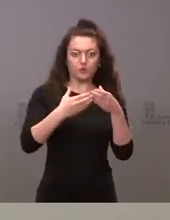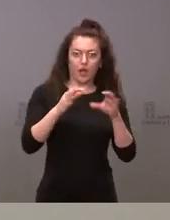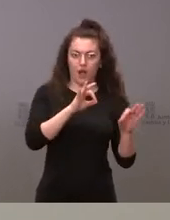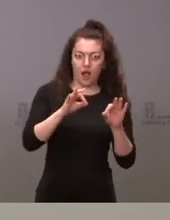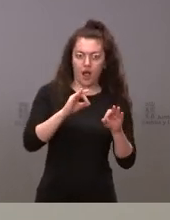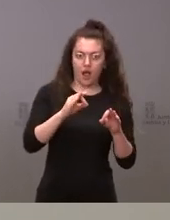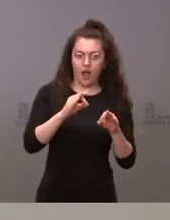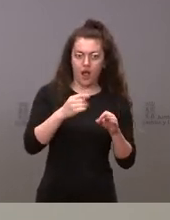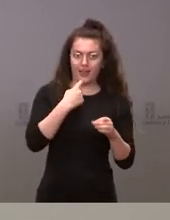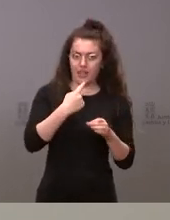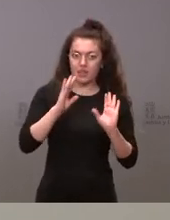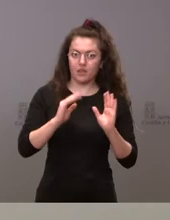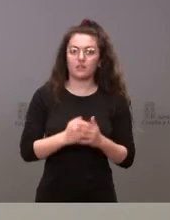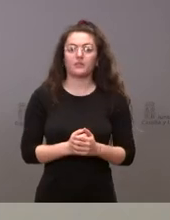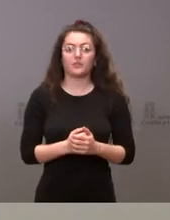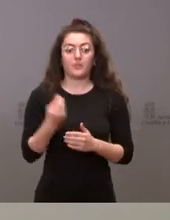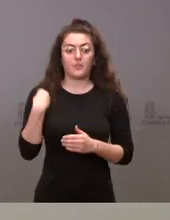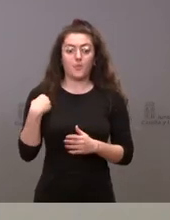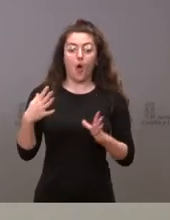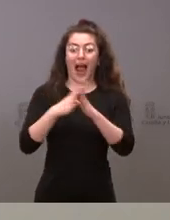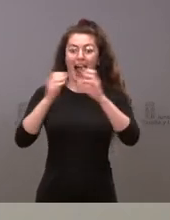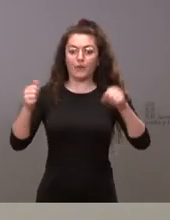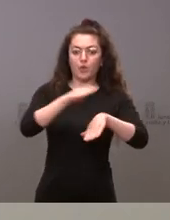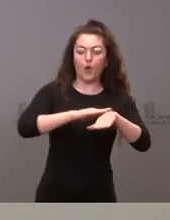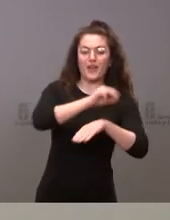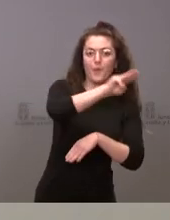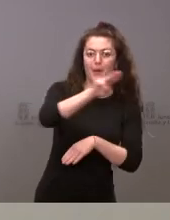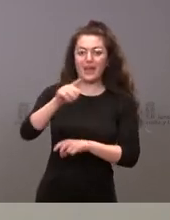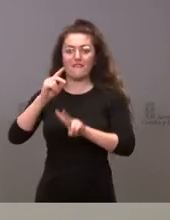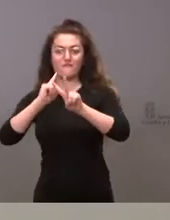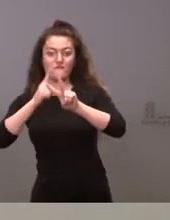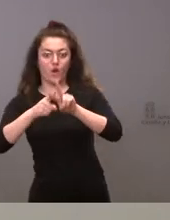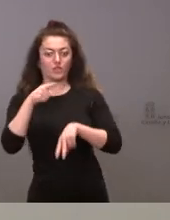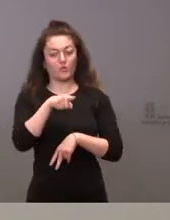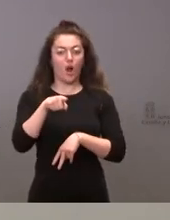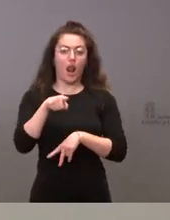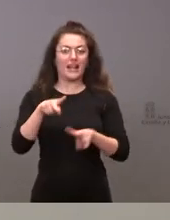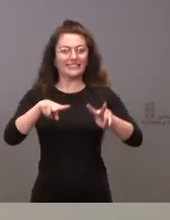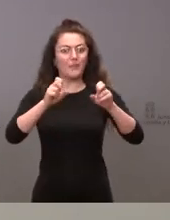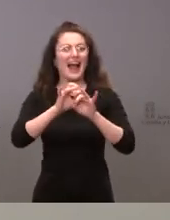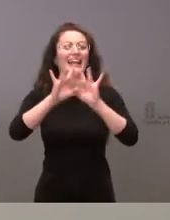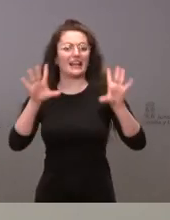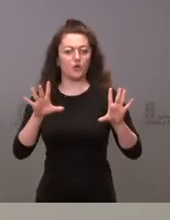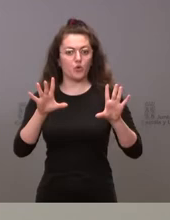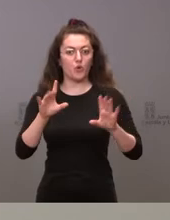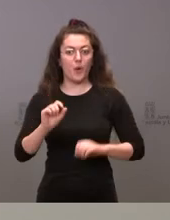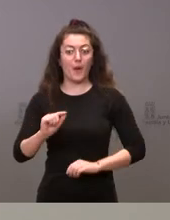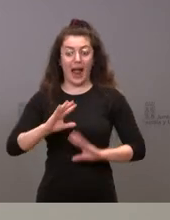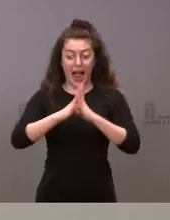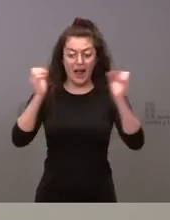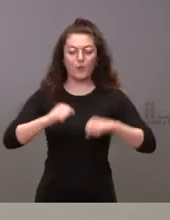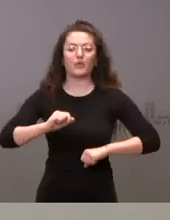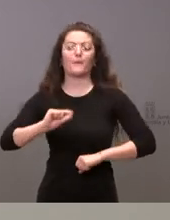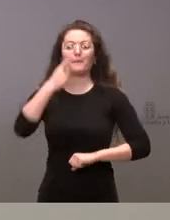de gobierno entre el Partido Popular y Vox es muy claro en relación con este aspecto y en el punto primero del acuerdo dice